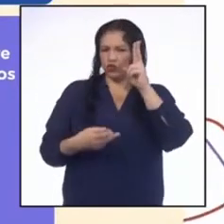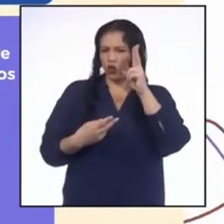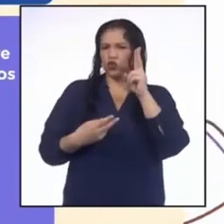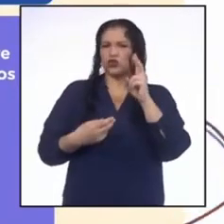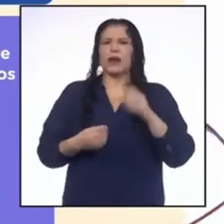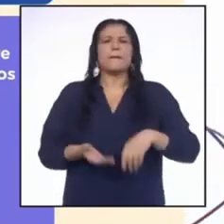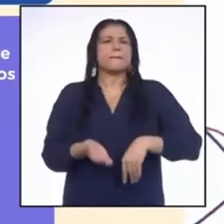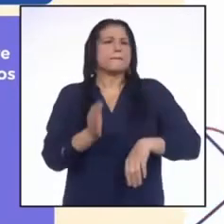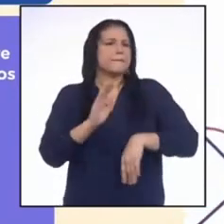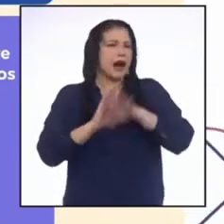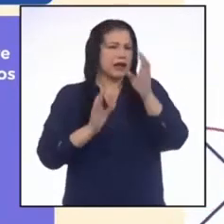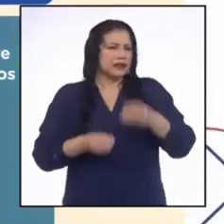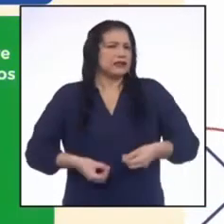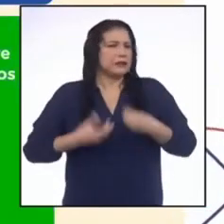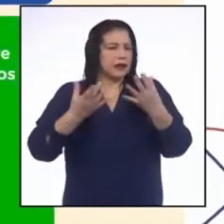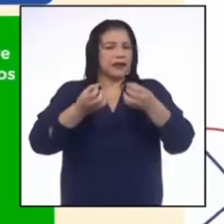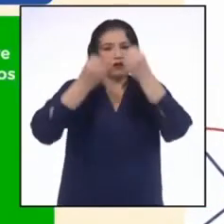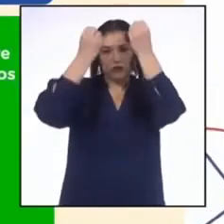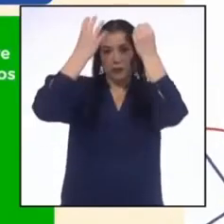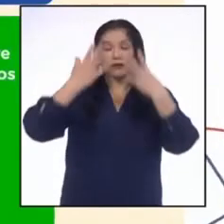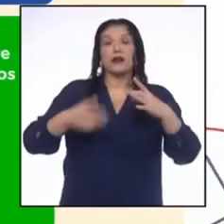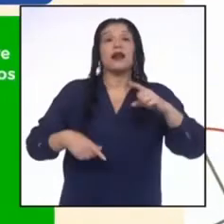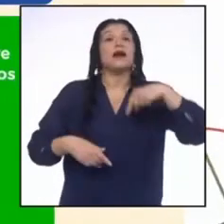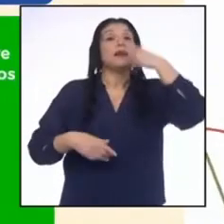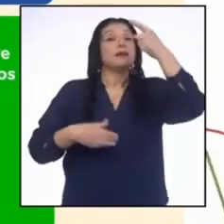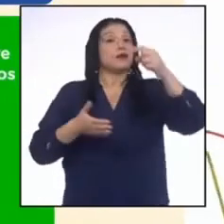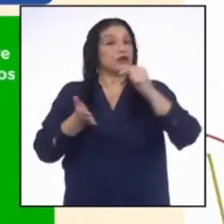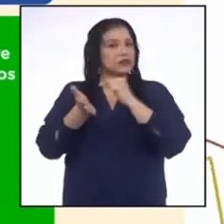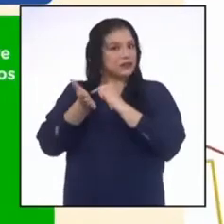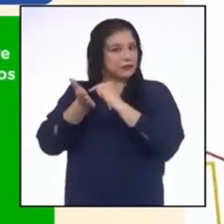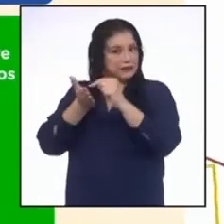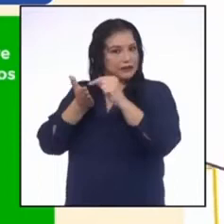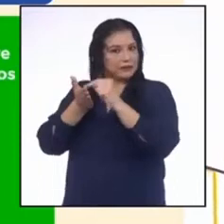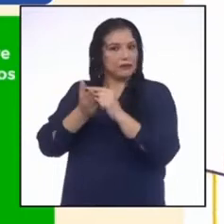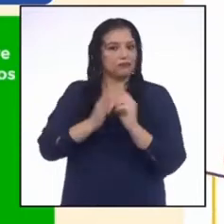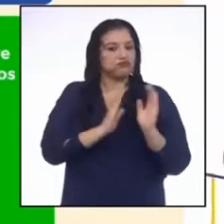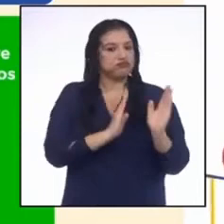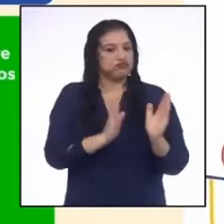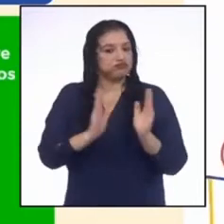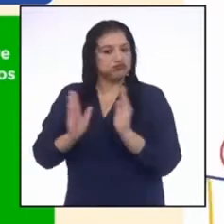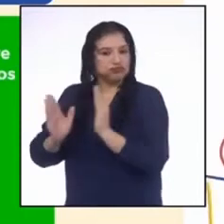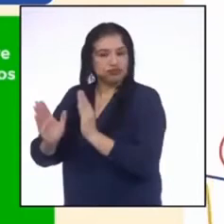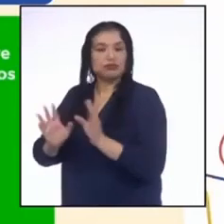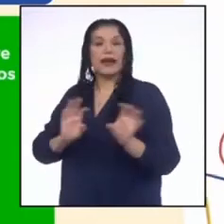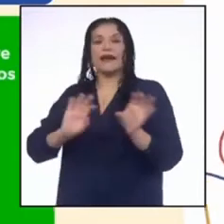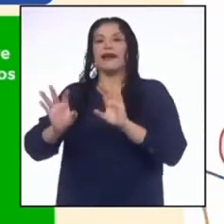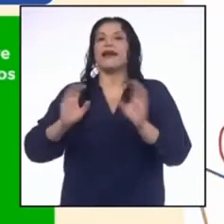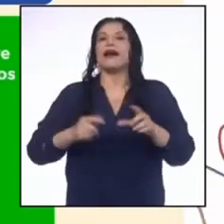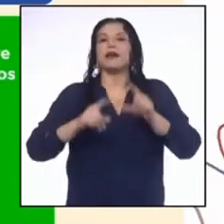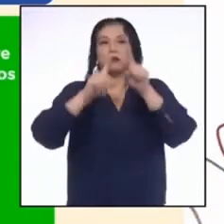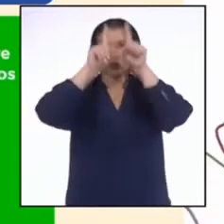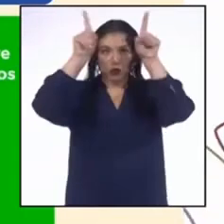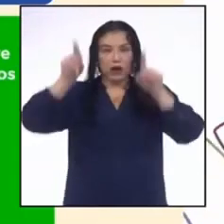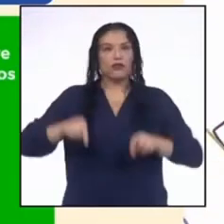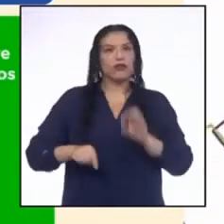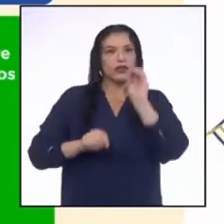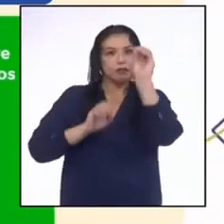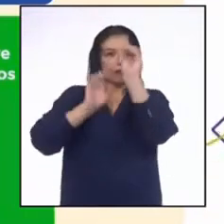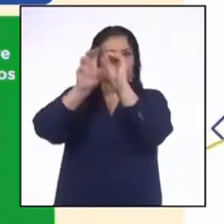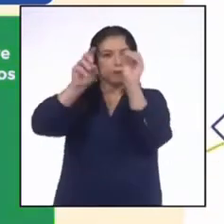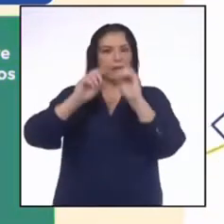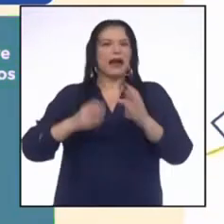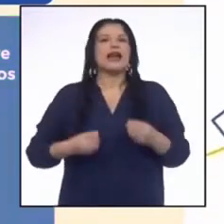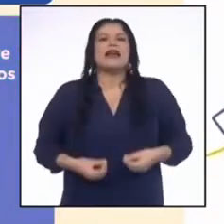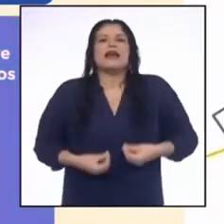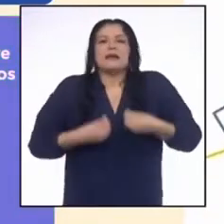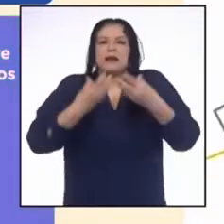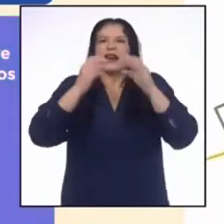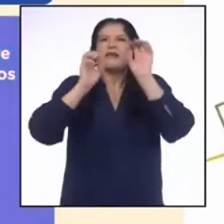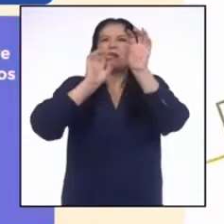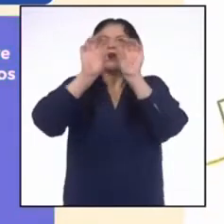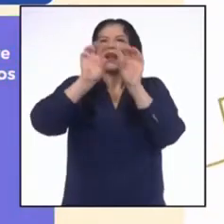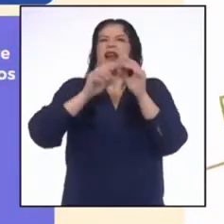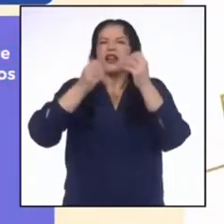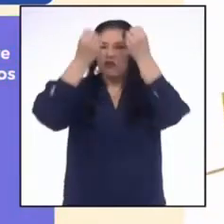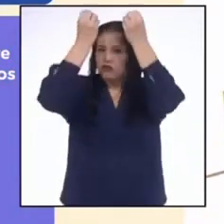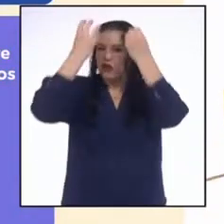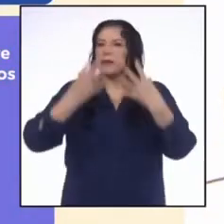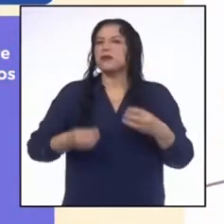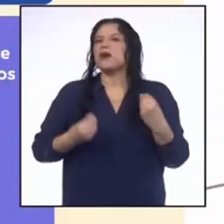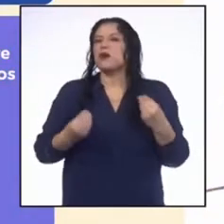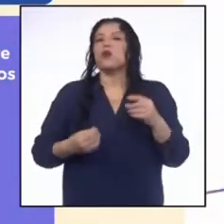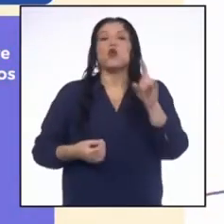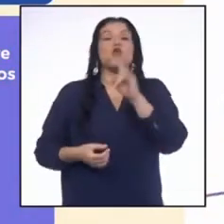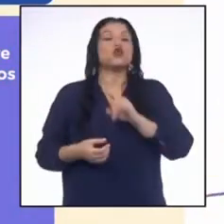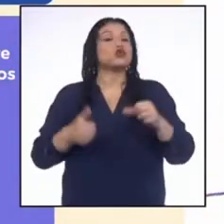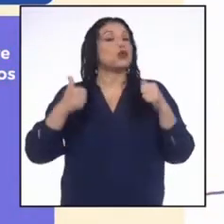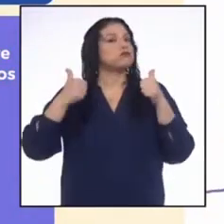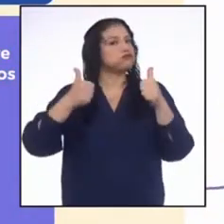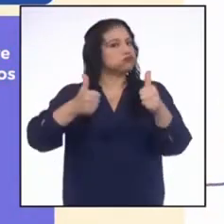información, ya que la próxima semana planificaremos y realizaremos el afiche que contendrá información para el ahorro de